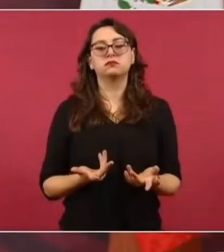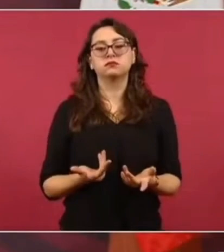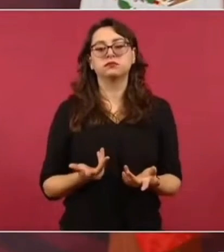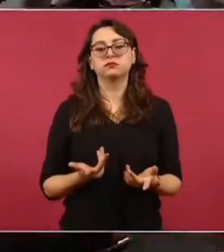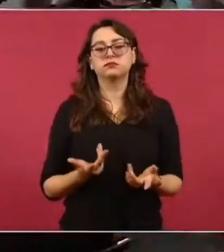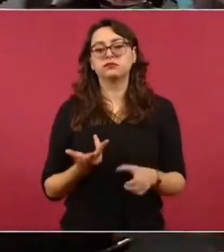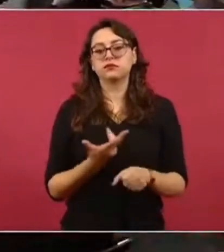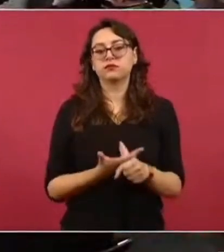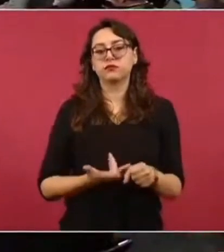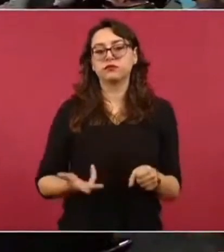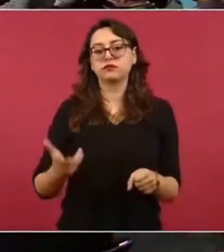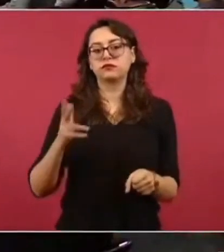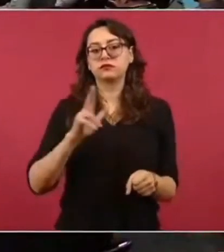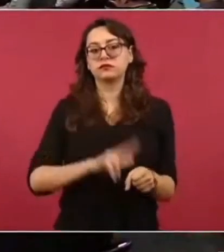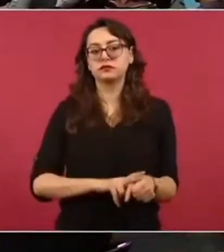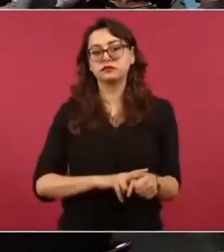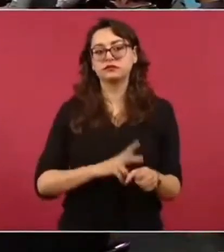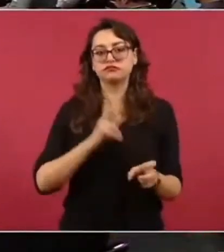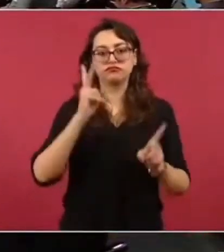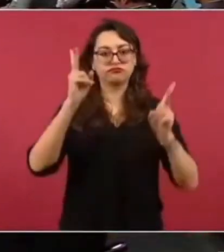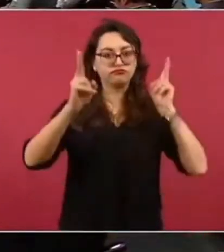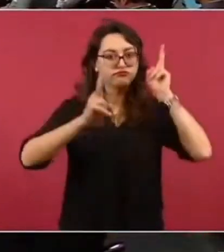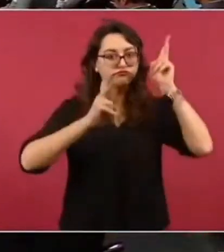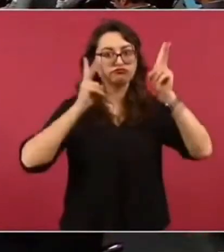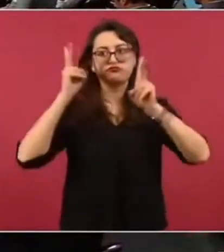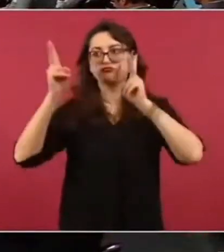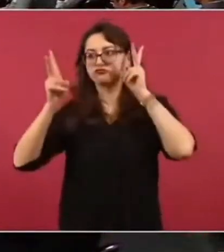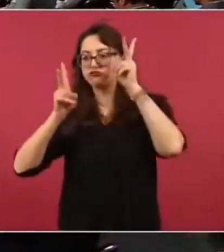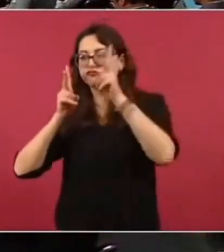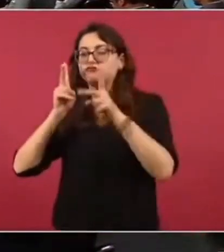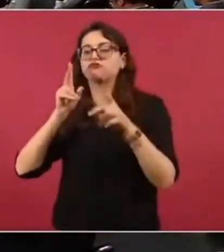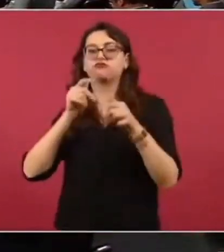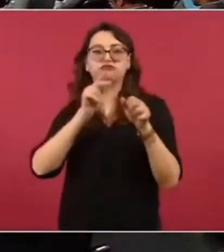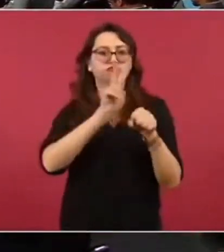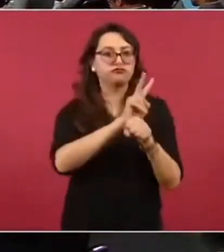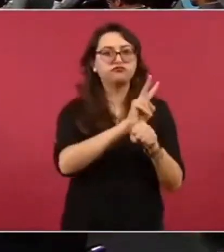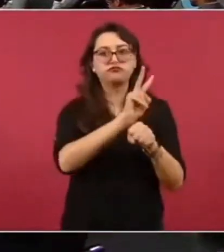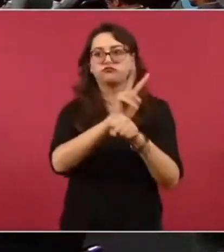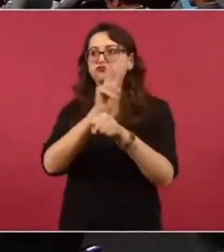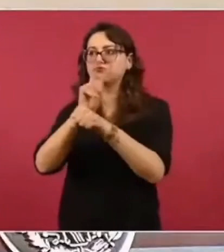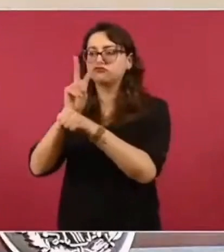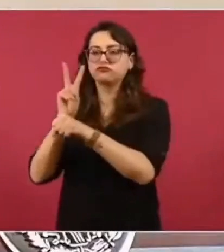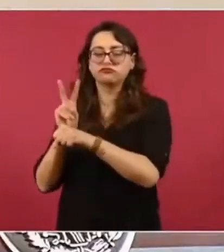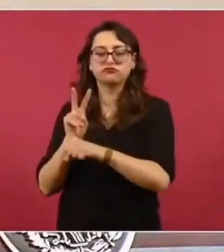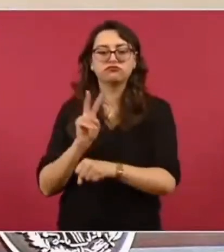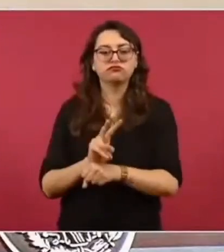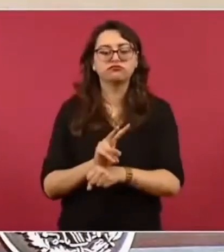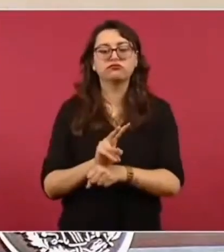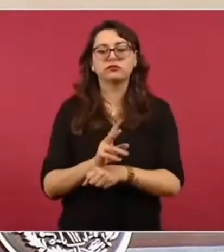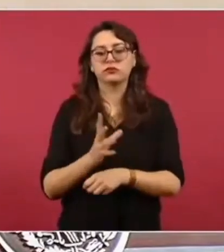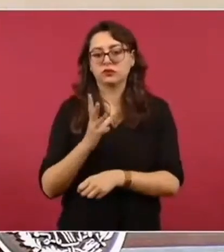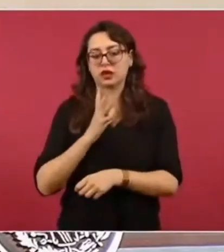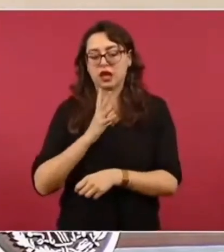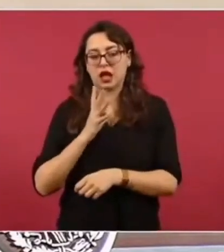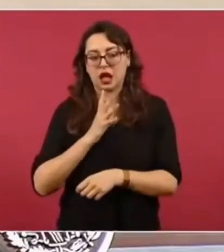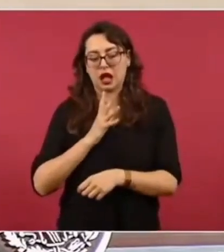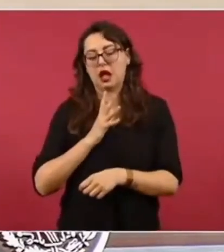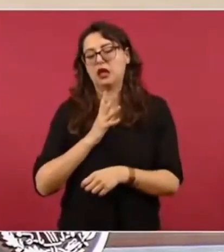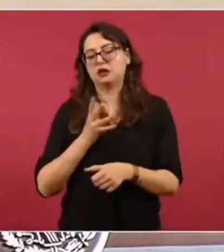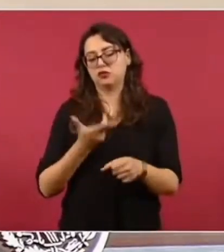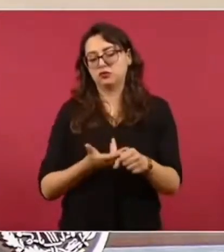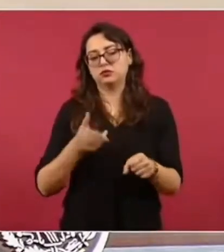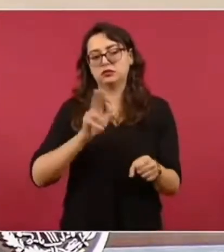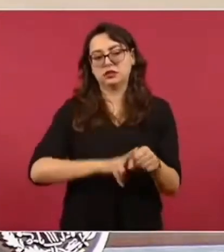los hospitales donde están los enfermos, están en clínicas del seguro,